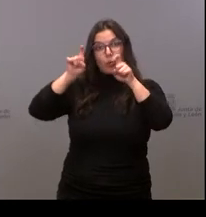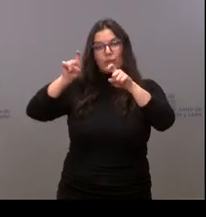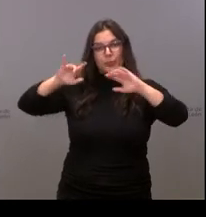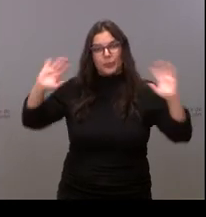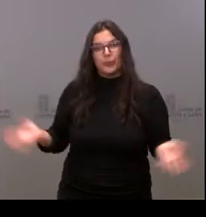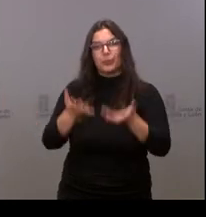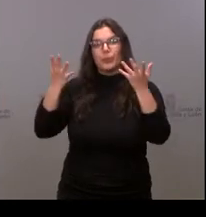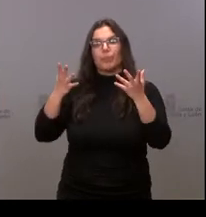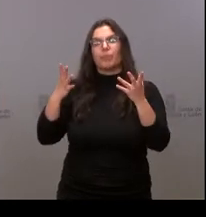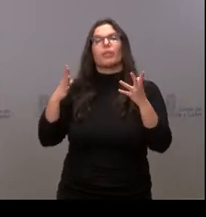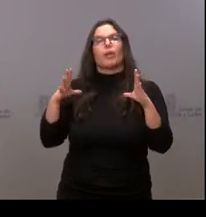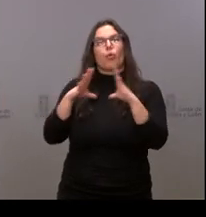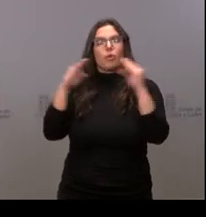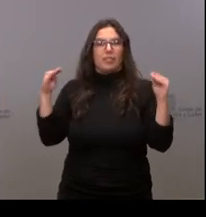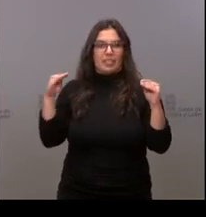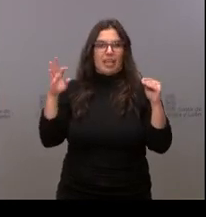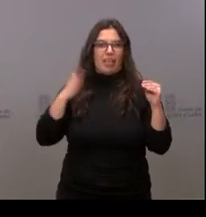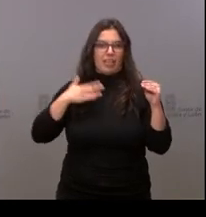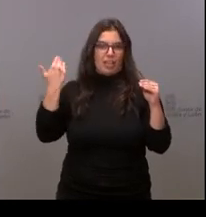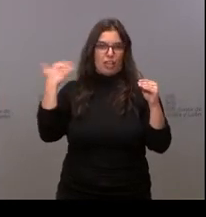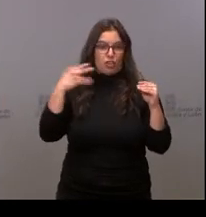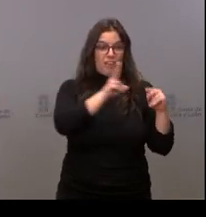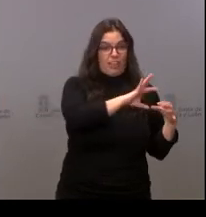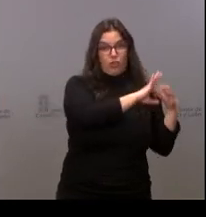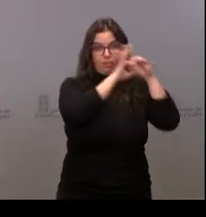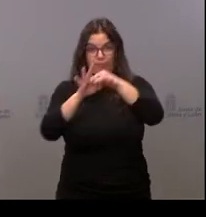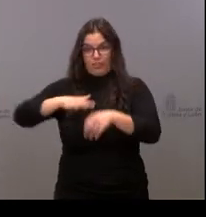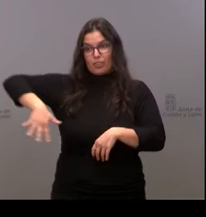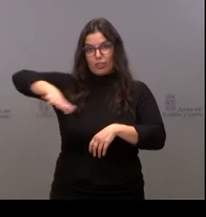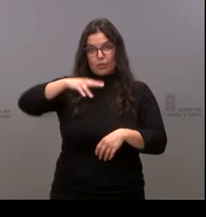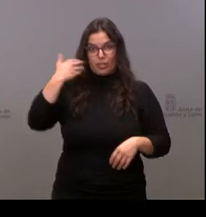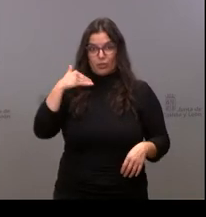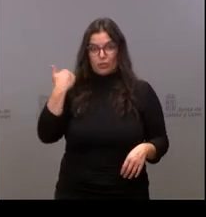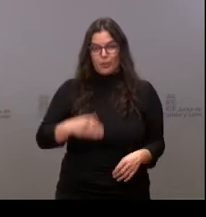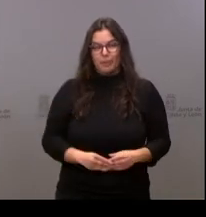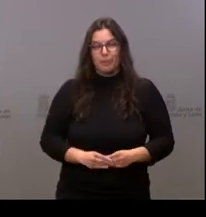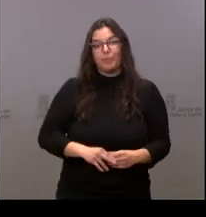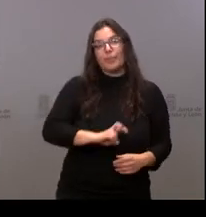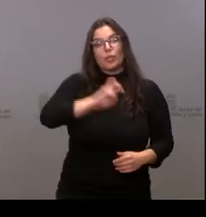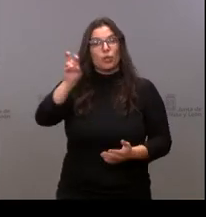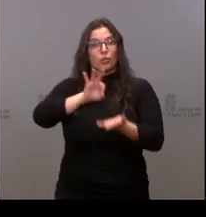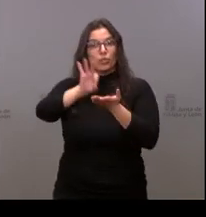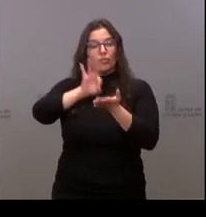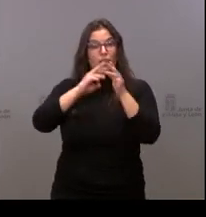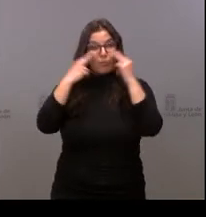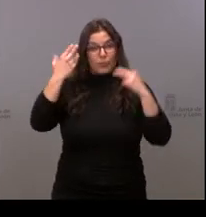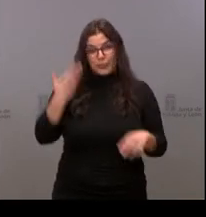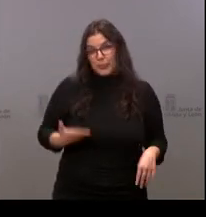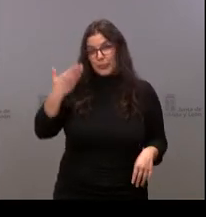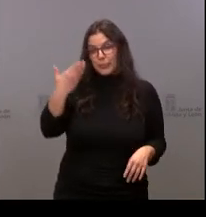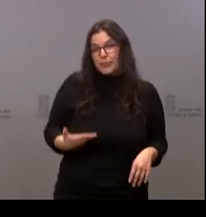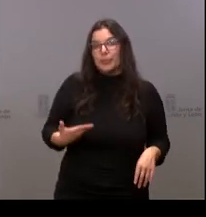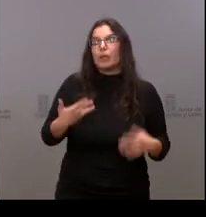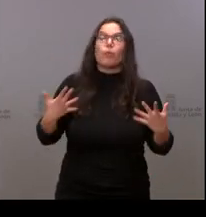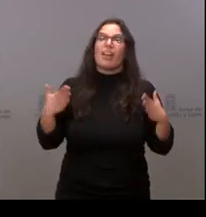universitario de Soria. Consideramos que otro de los servicios públicos esenciales, imprescindibles,